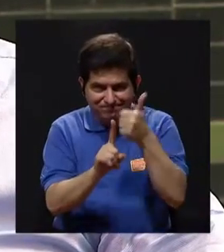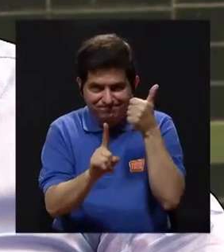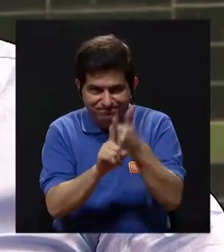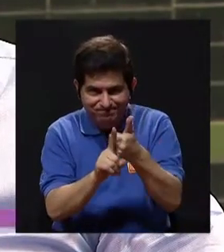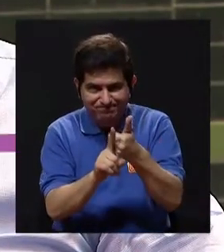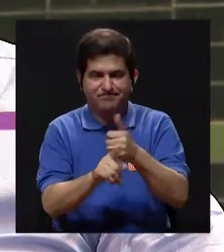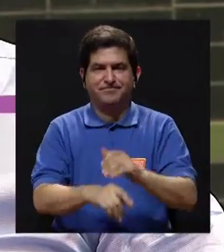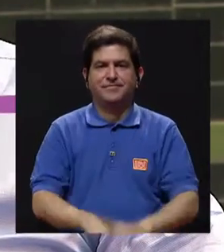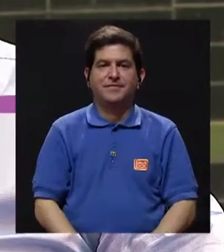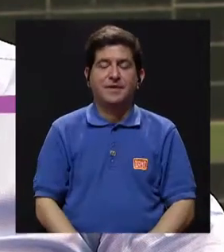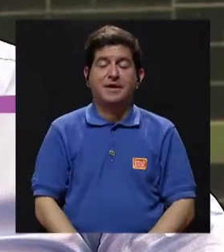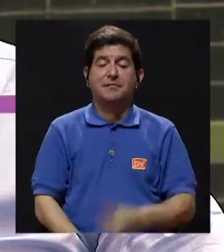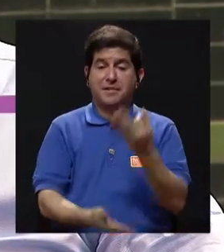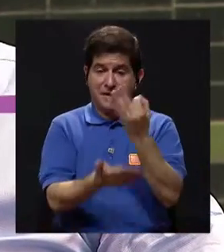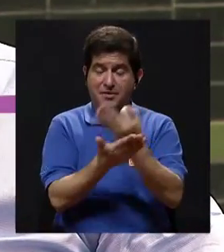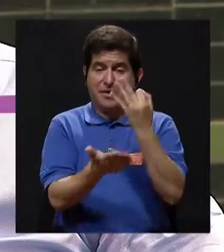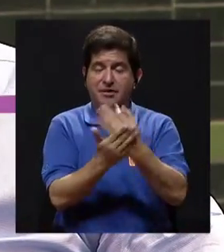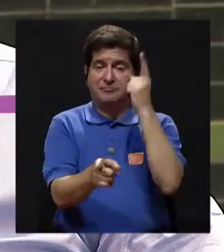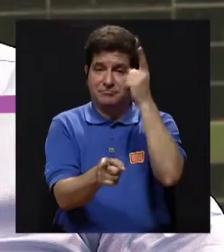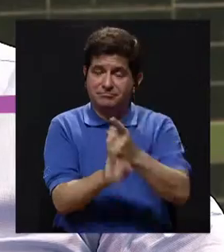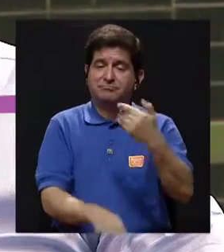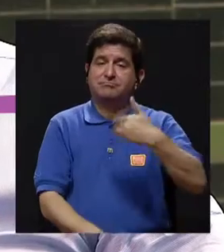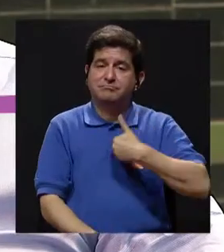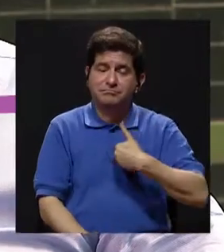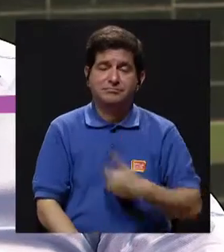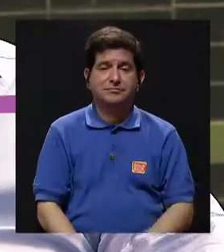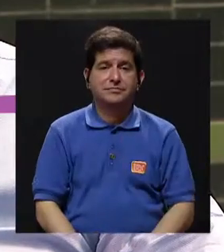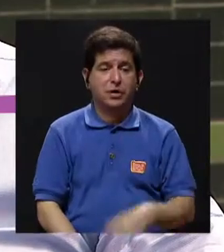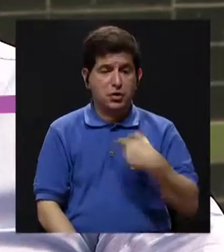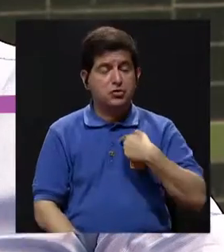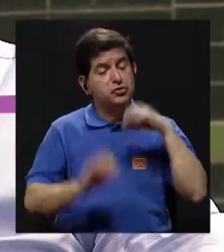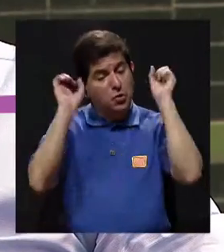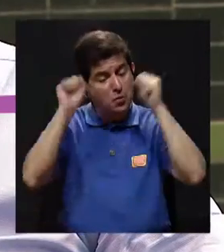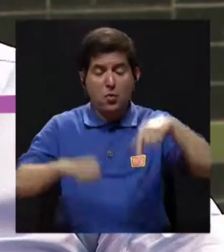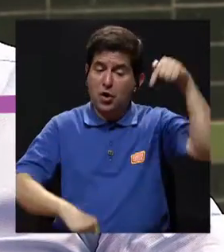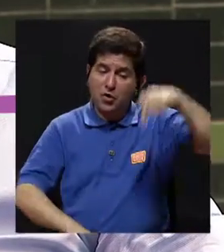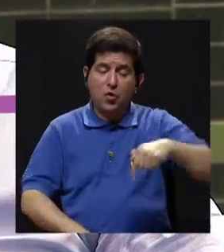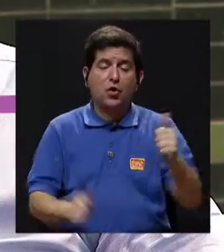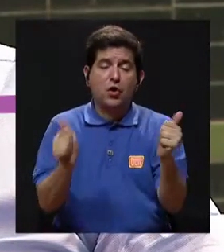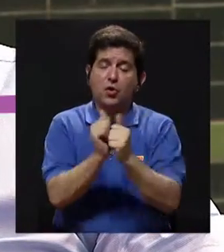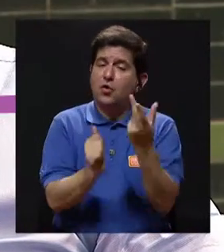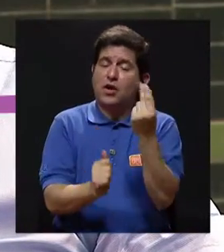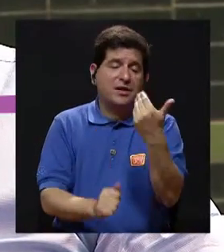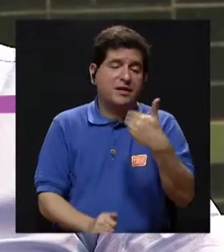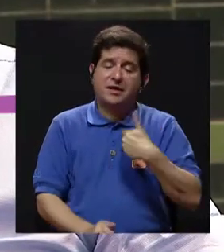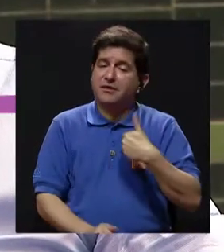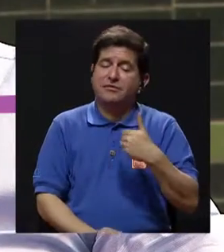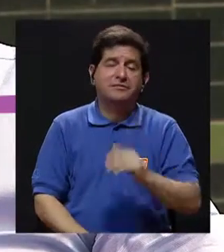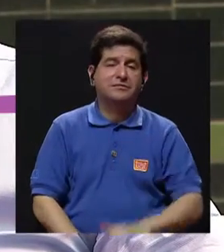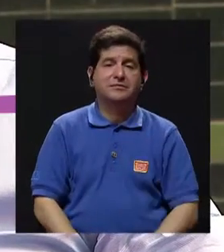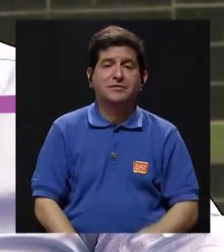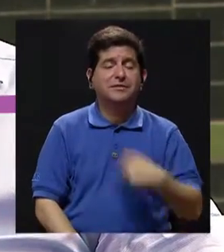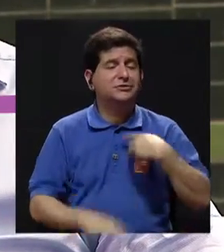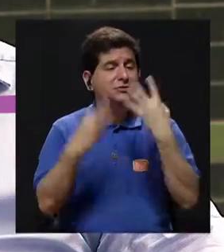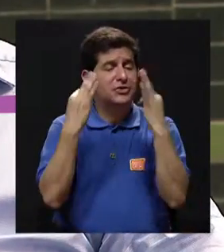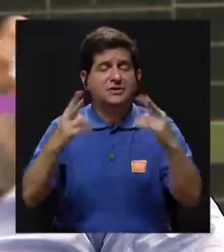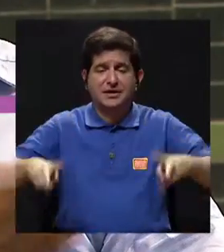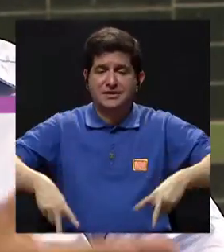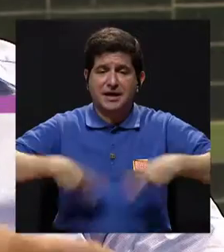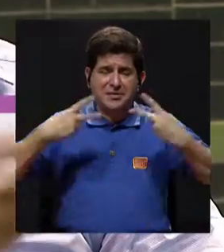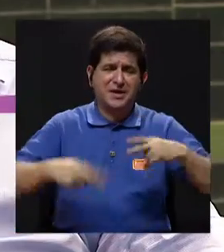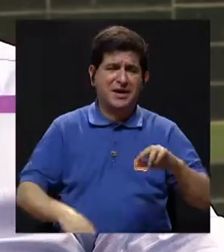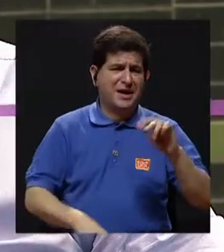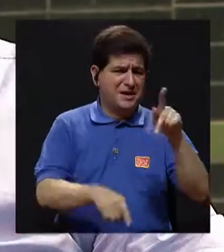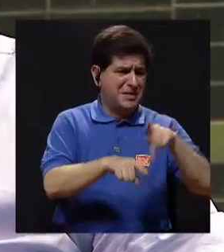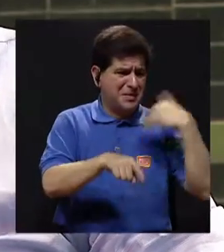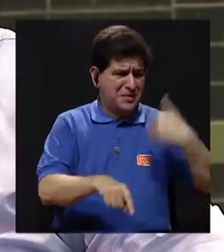La autenticidad genera finanzas saludables. Yo voy a ser quien yo puedo ser hoy con el dinero que yo tengo. No voy a tratar de vivir la vida